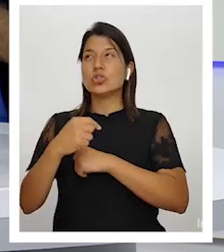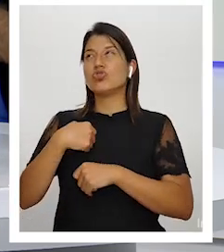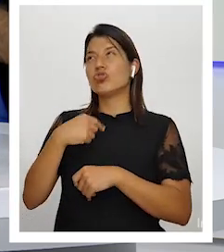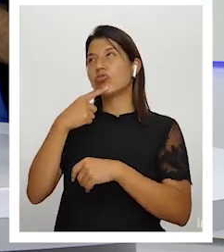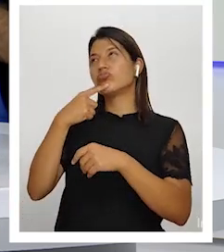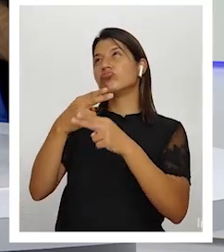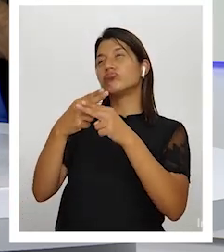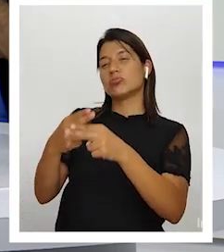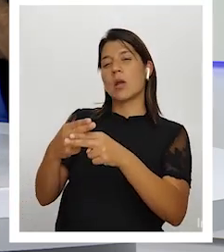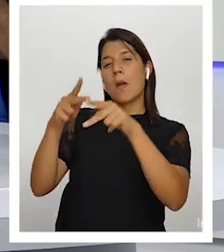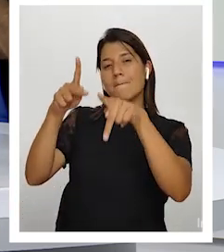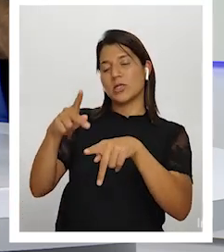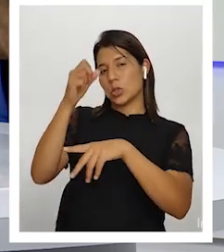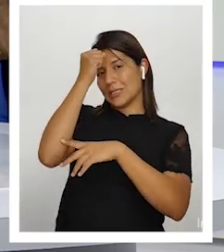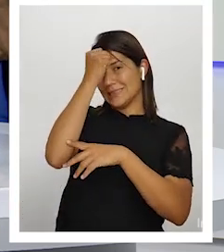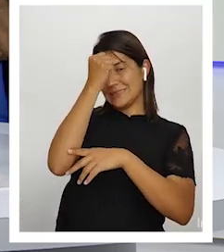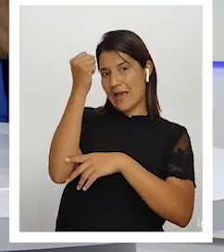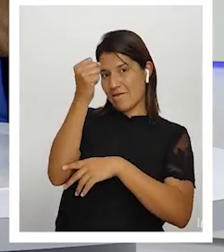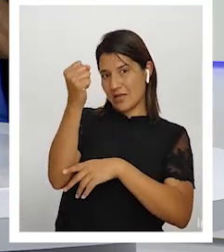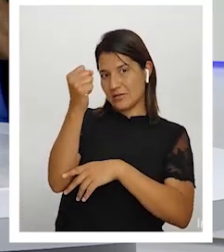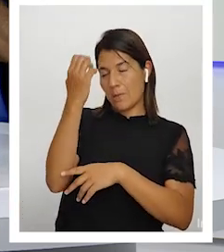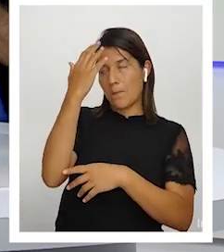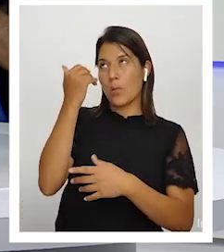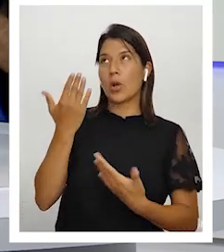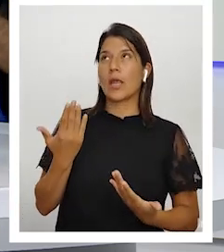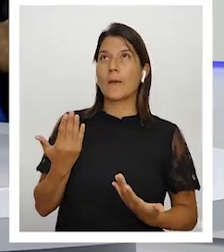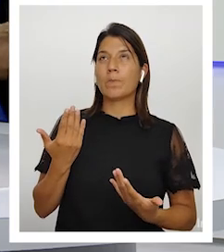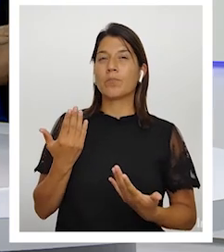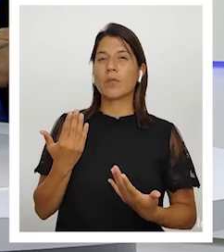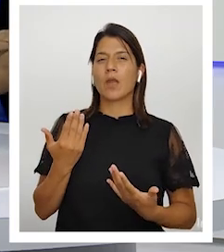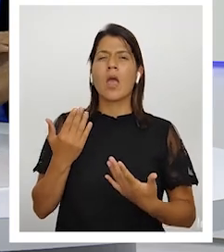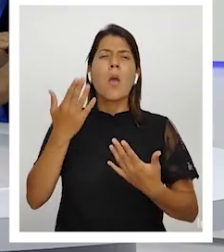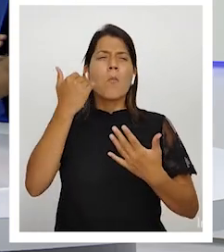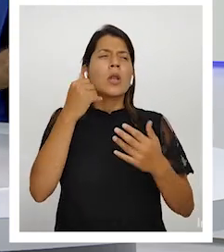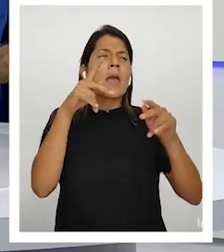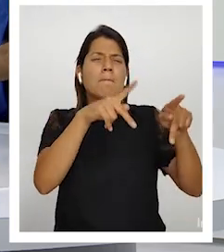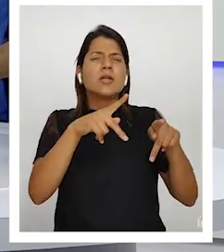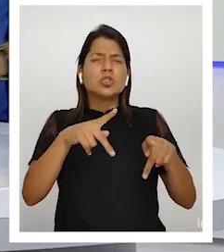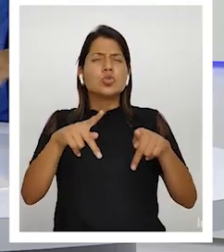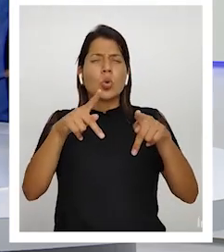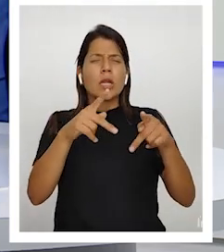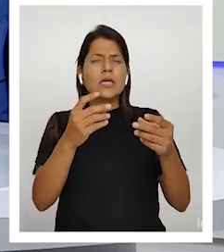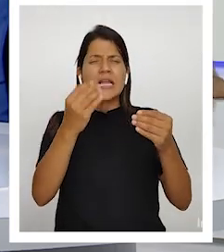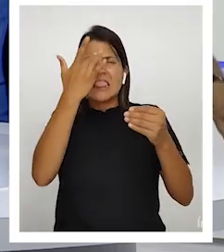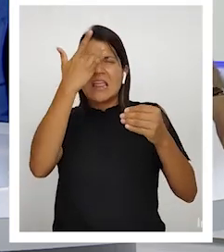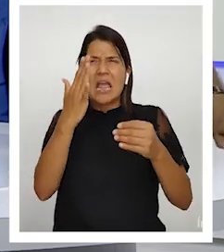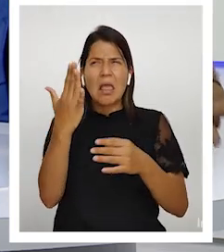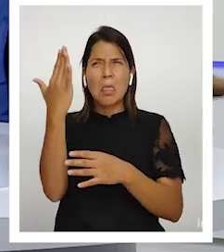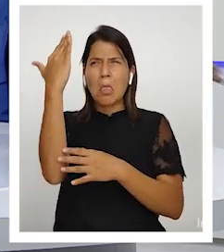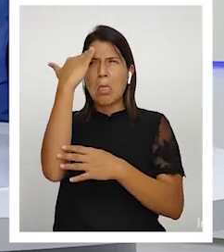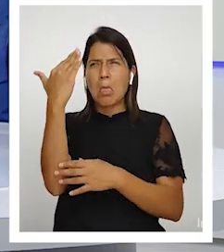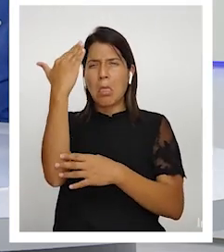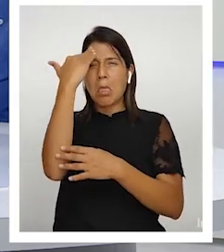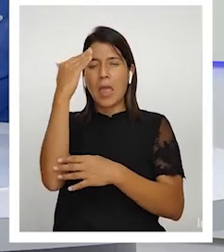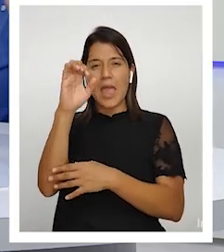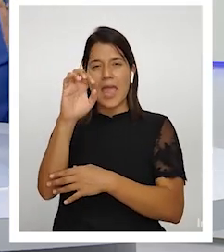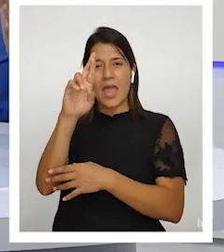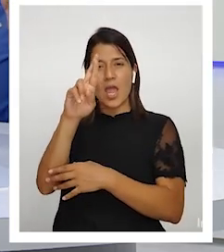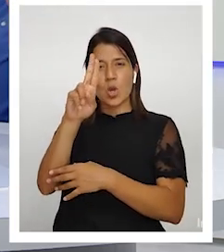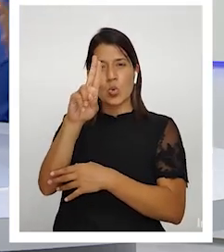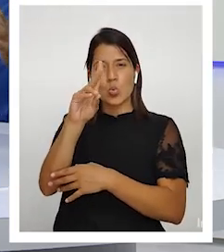sabias porque eruditos hay muchos y ahora con la inteligencia artificial usted resuelve muchas cosas